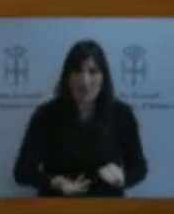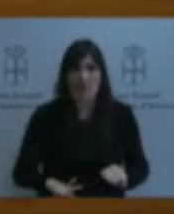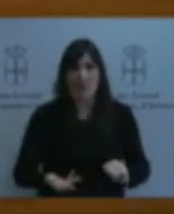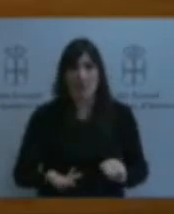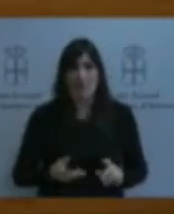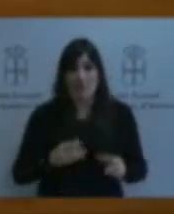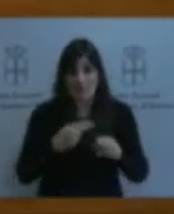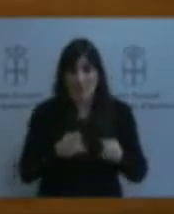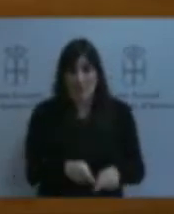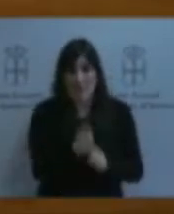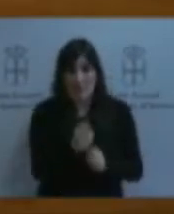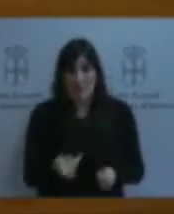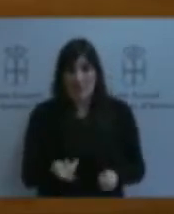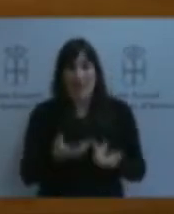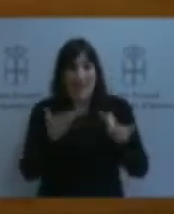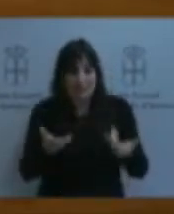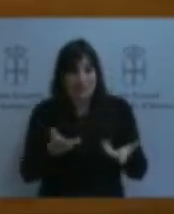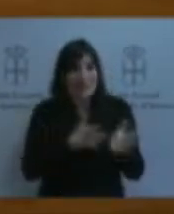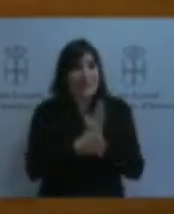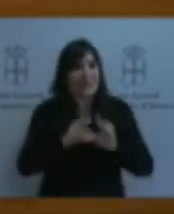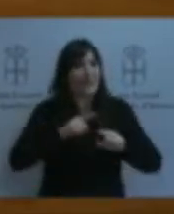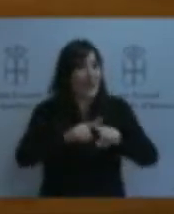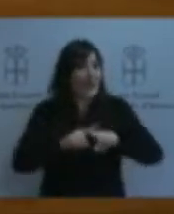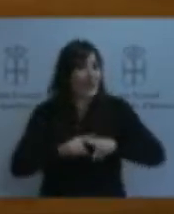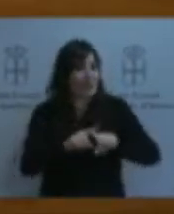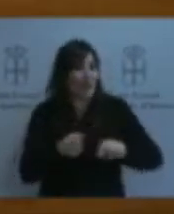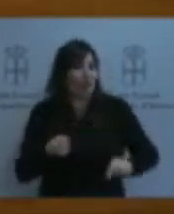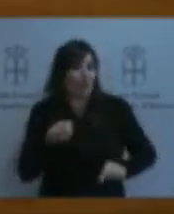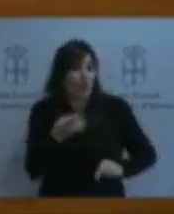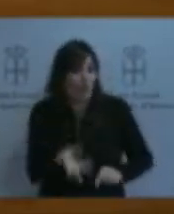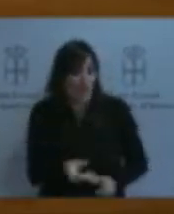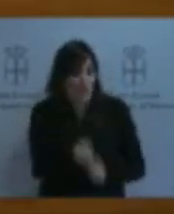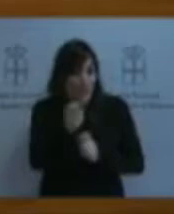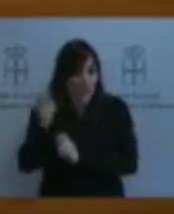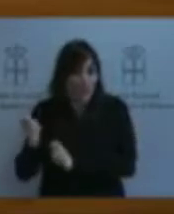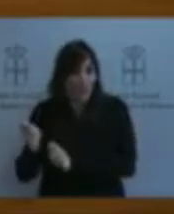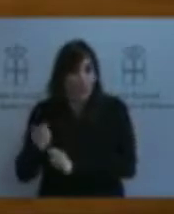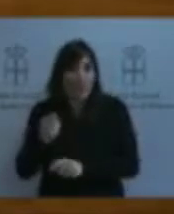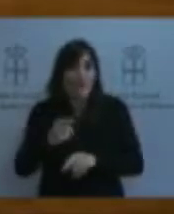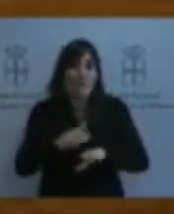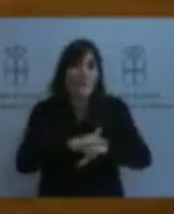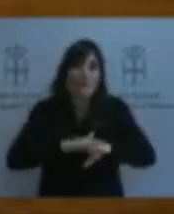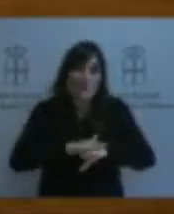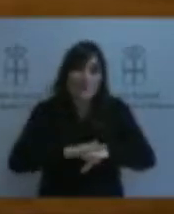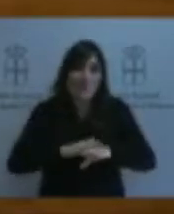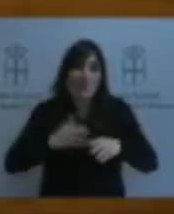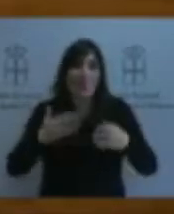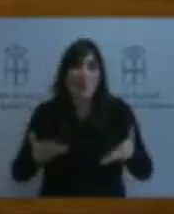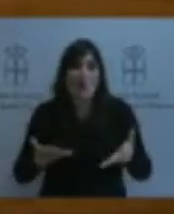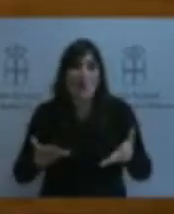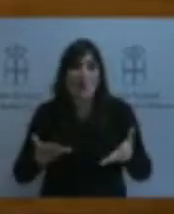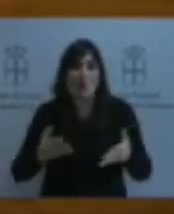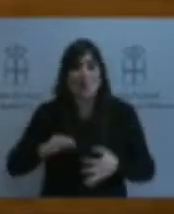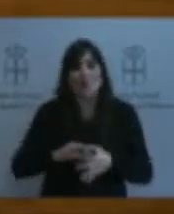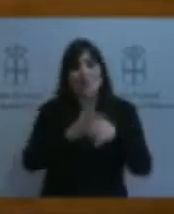de las posibilidades de pesca estén basados principalmente en los aspectos socioeconómicos que son los